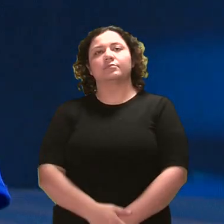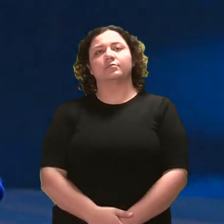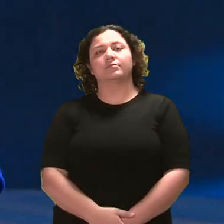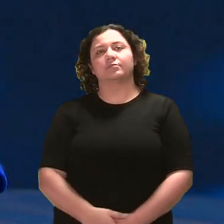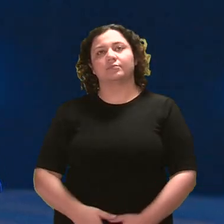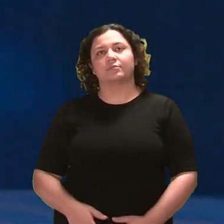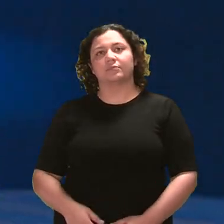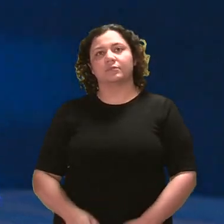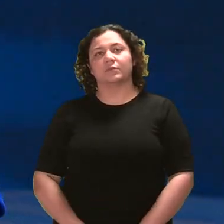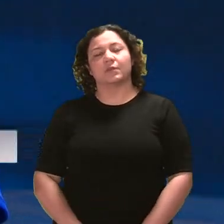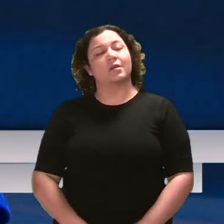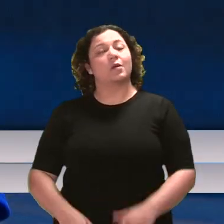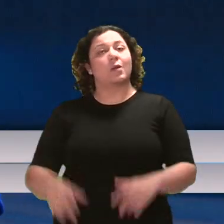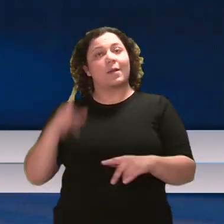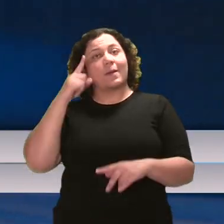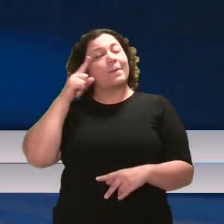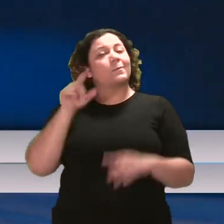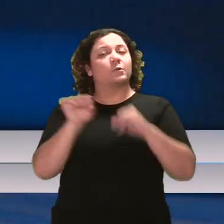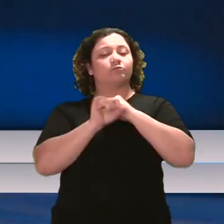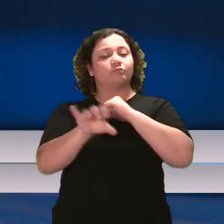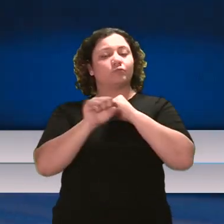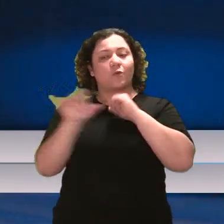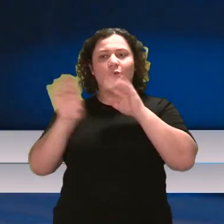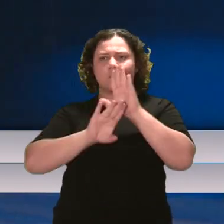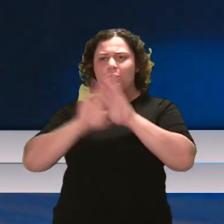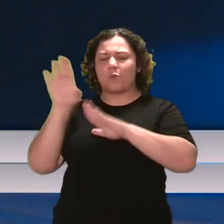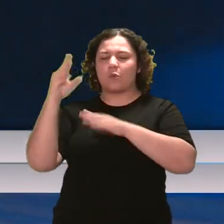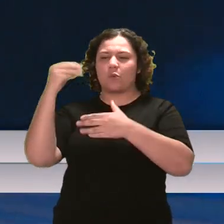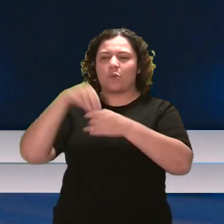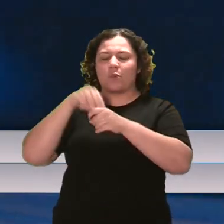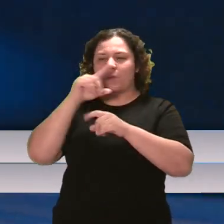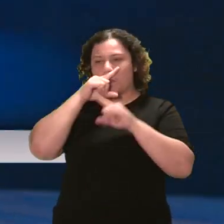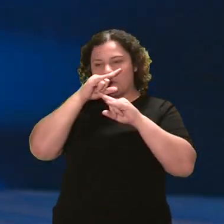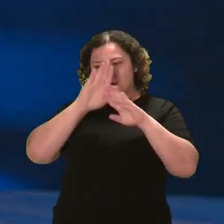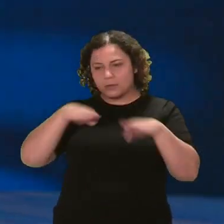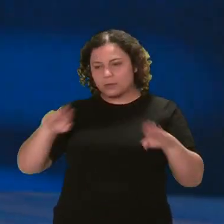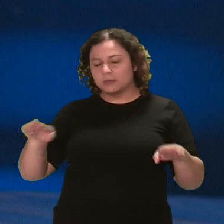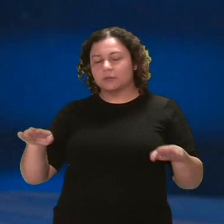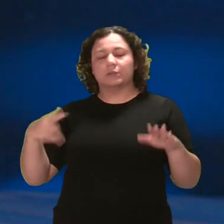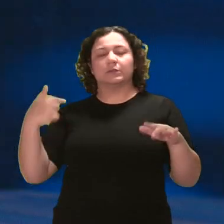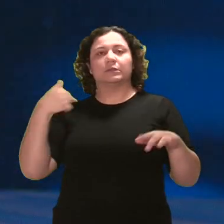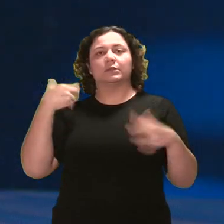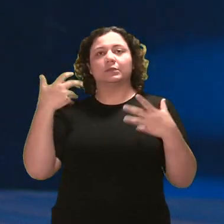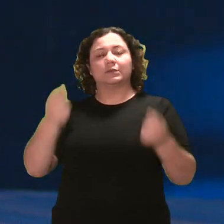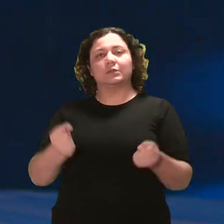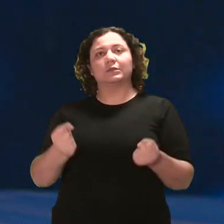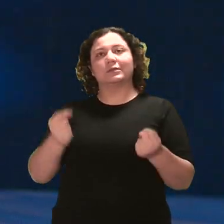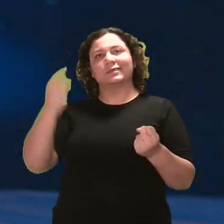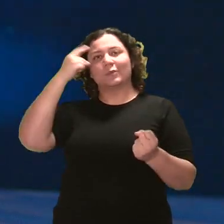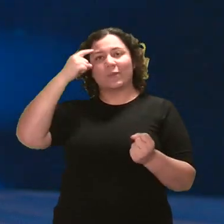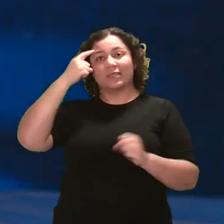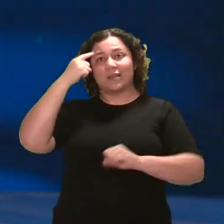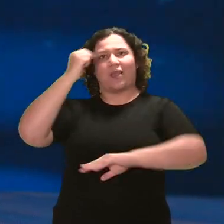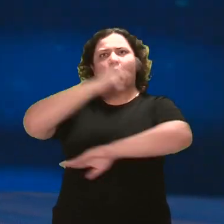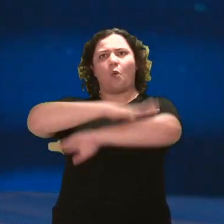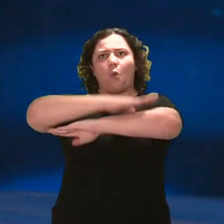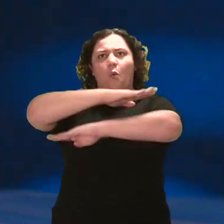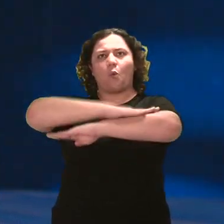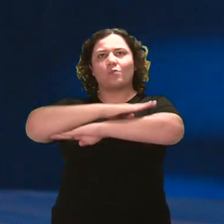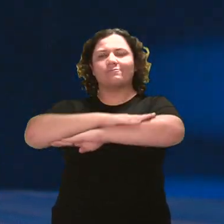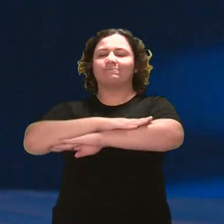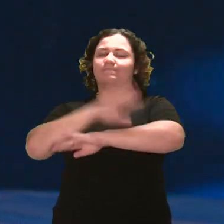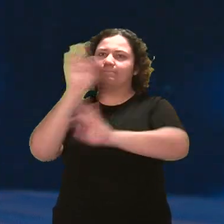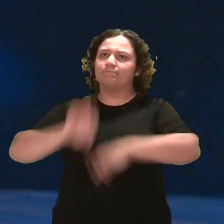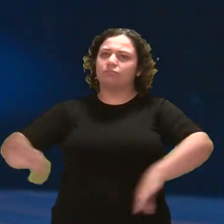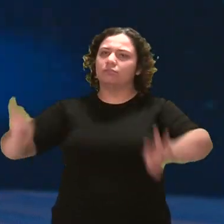Bueno y para promover el desarrollo integral de los niños desde la salud mental y conductual es crucial tener un apoyo